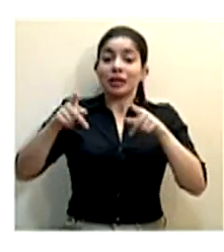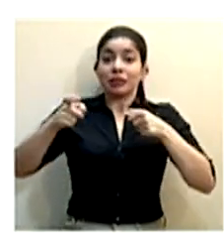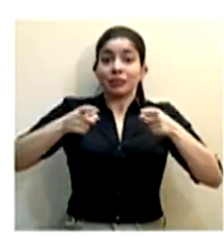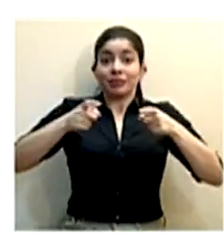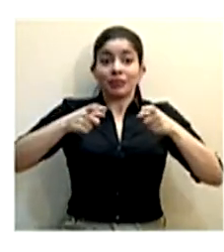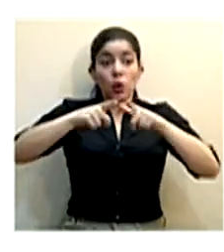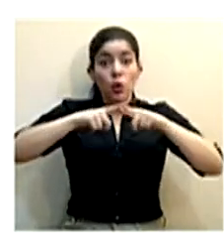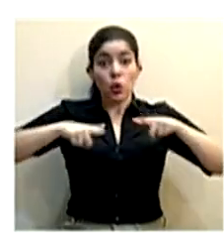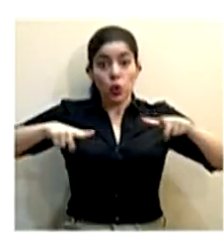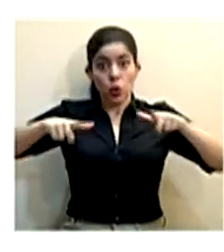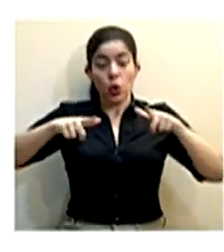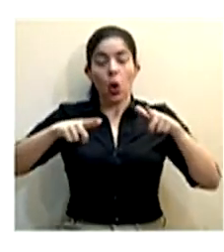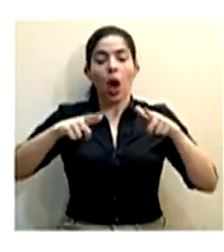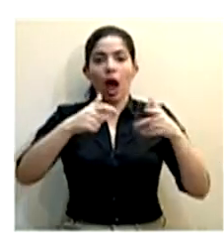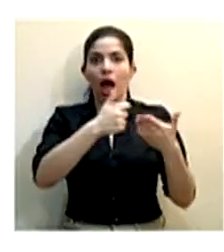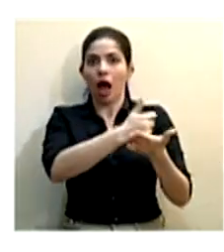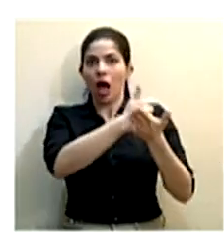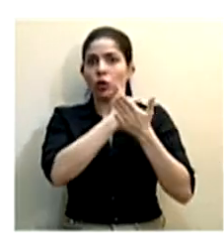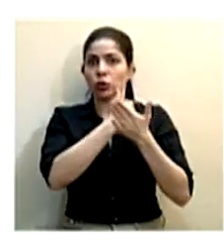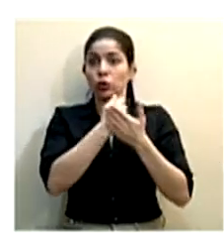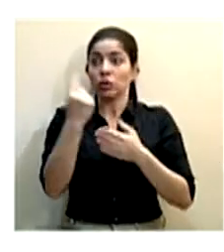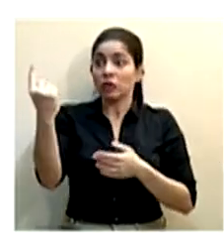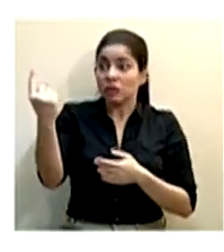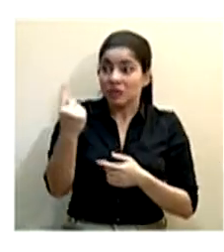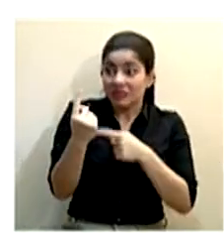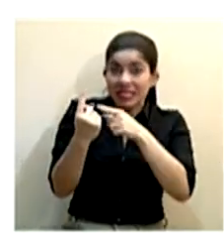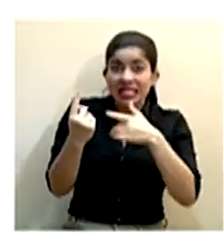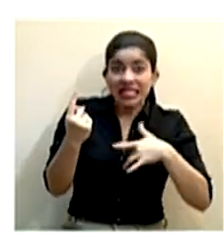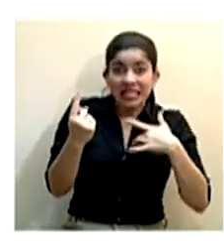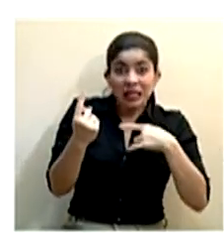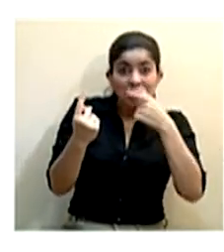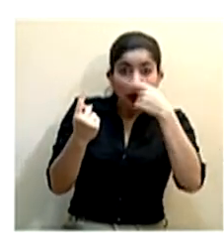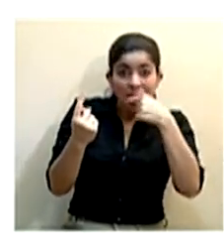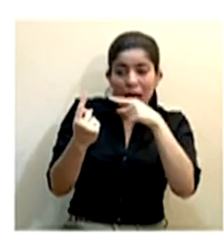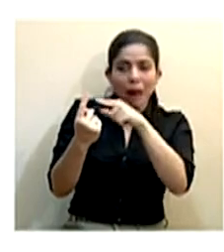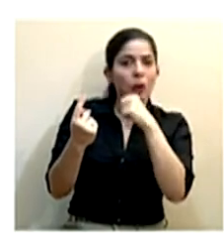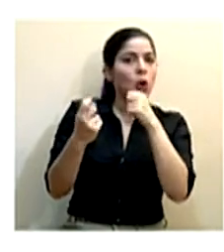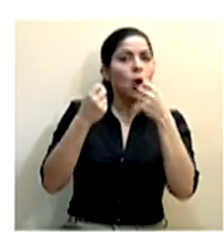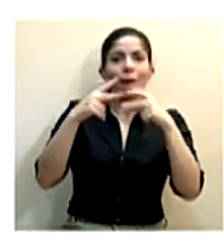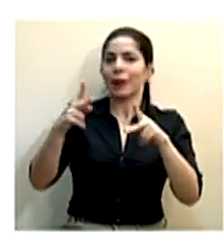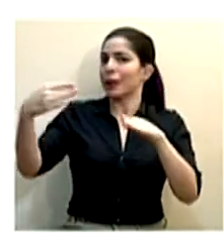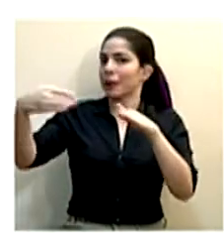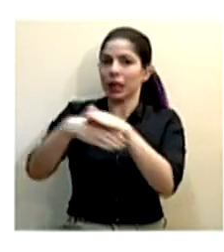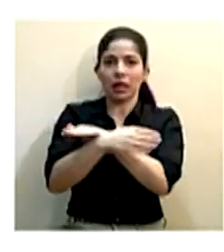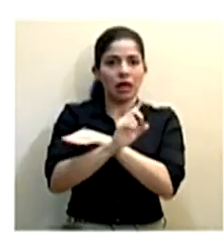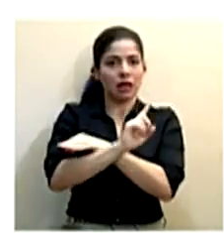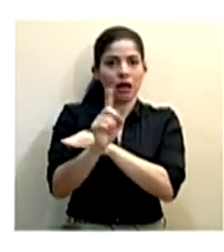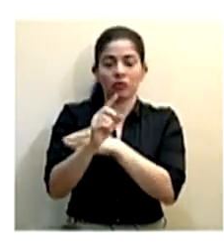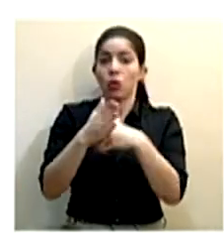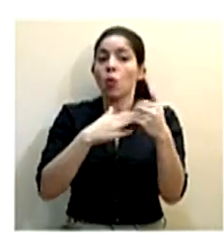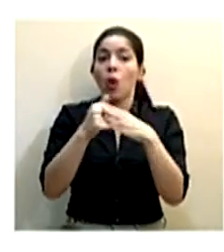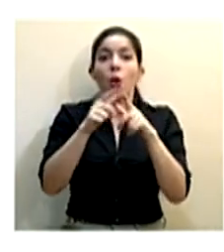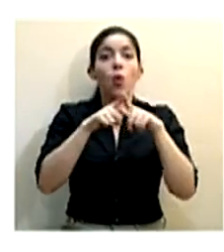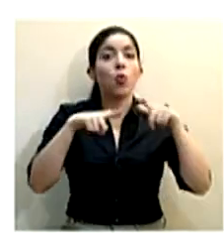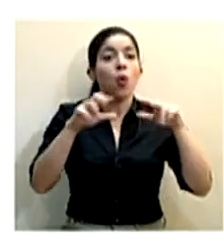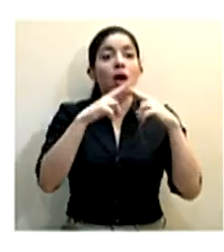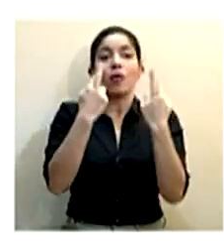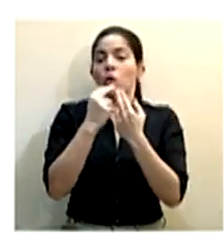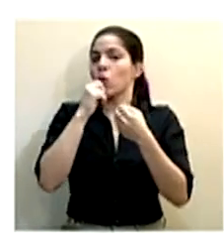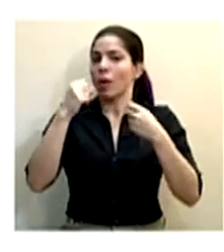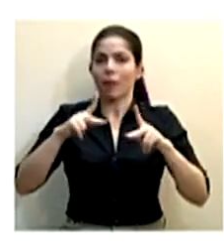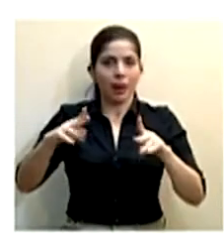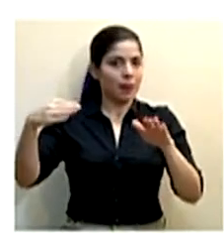locales nos ayuden a no permitir que personas con síntomas respiratorios hagan ingreso a los diferentes recintos de reunión.